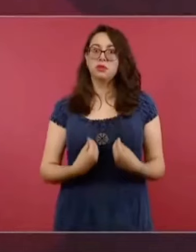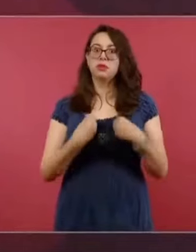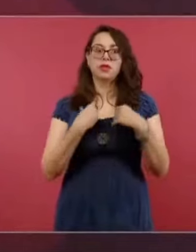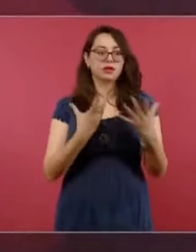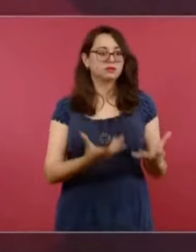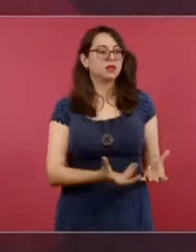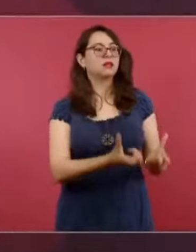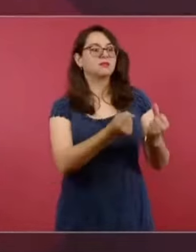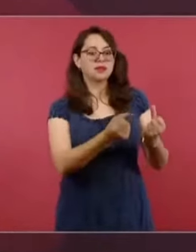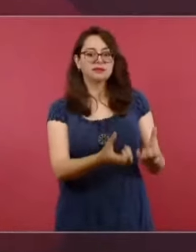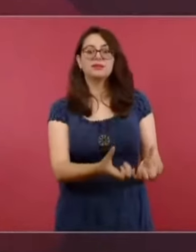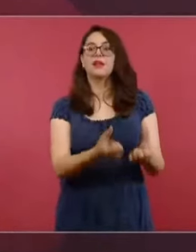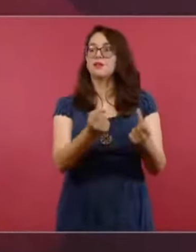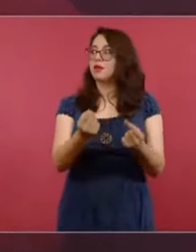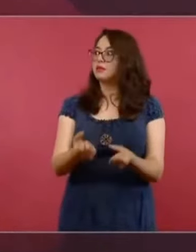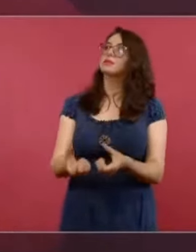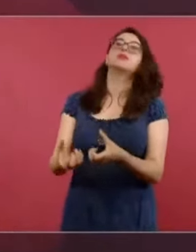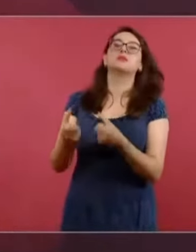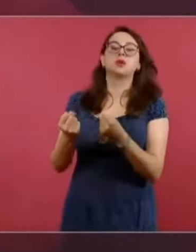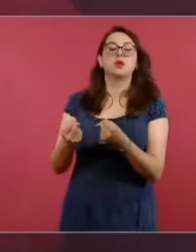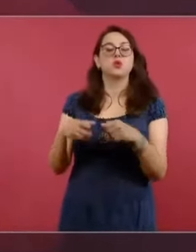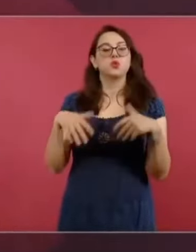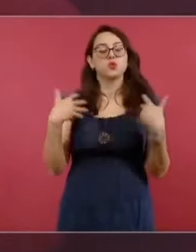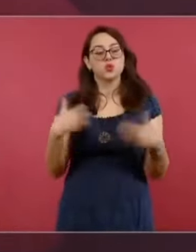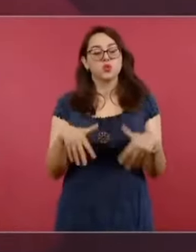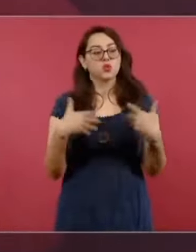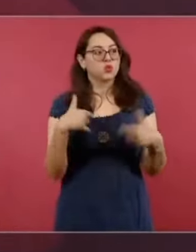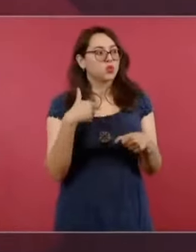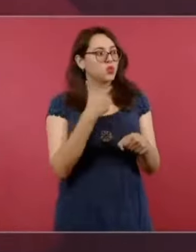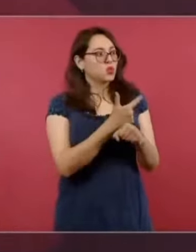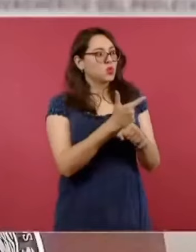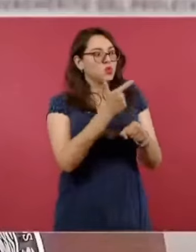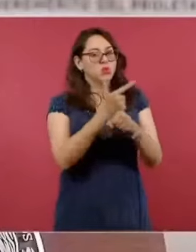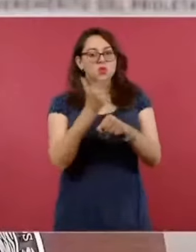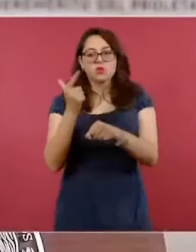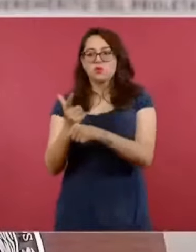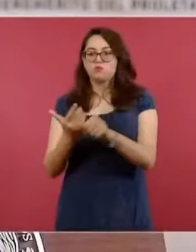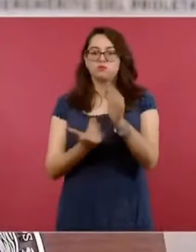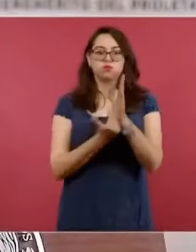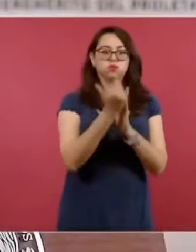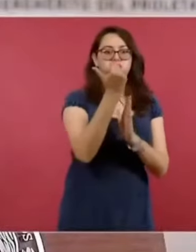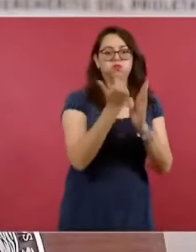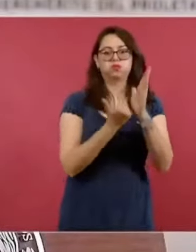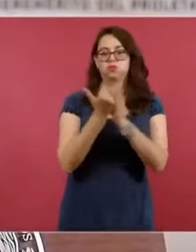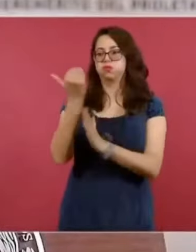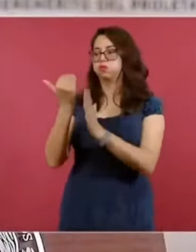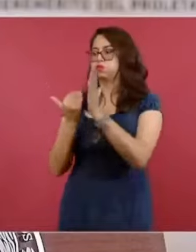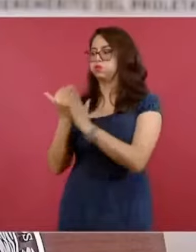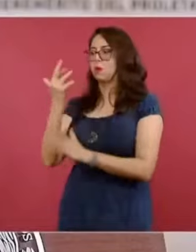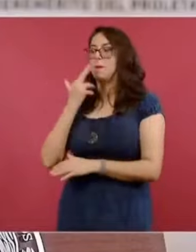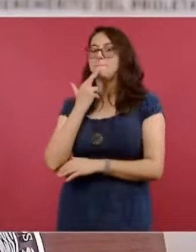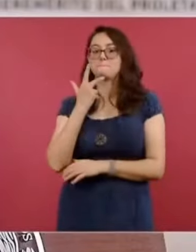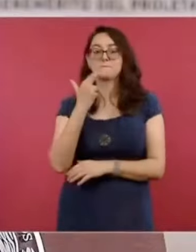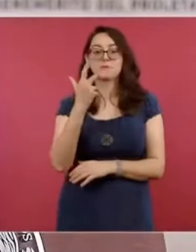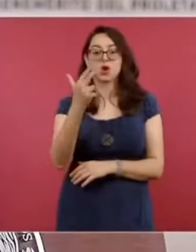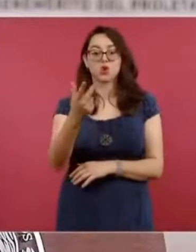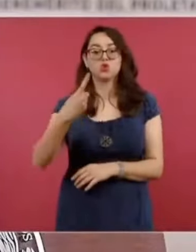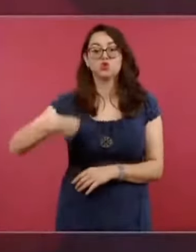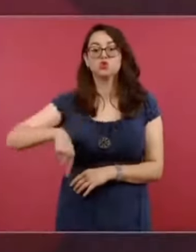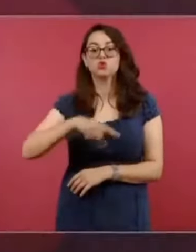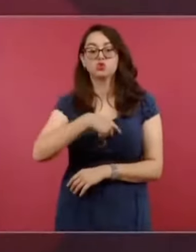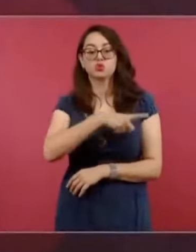Estos resultados nos hacen invitar a continuar con el esfuerzo a quienes ya lo iniciamos